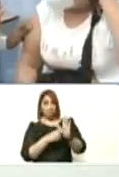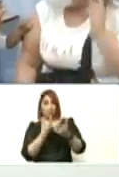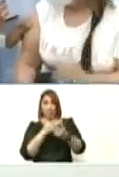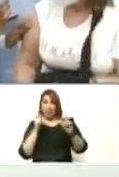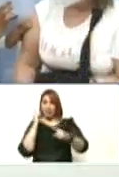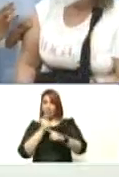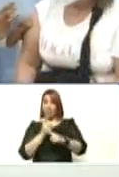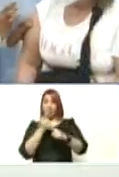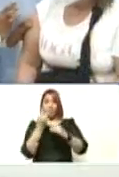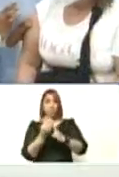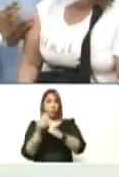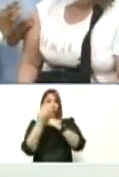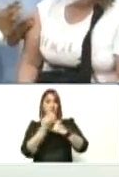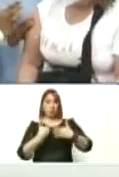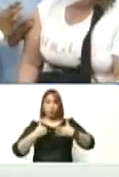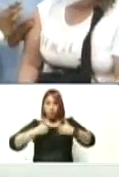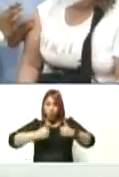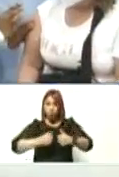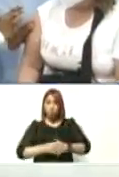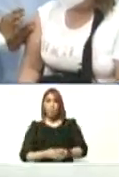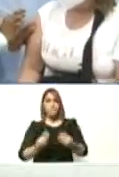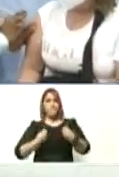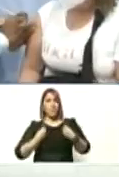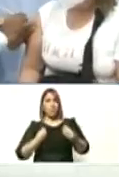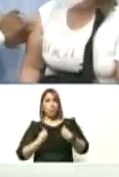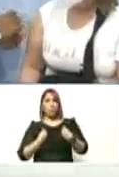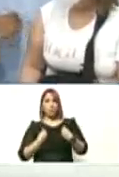estar protegido saludable y vivo